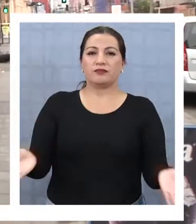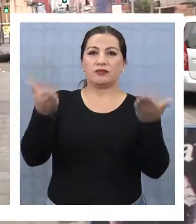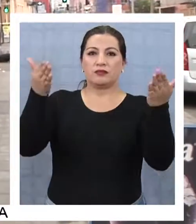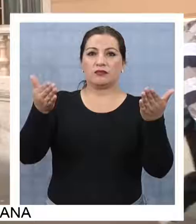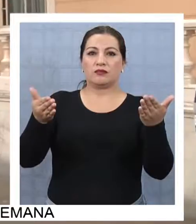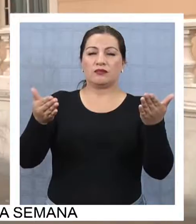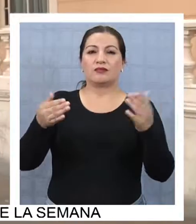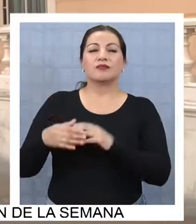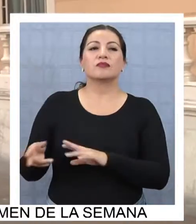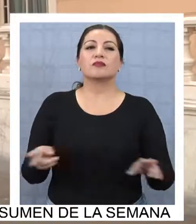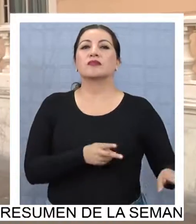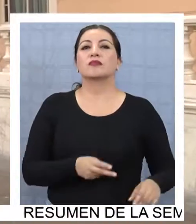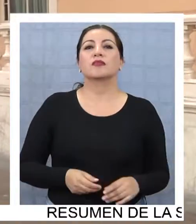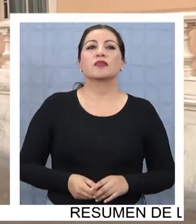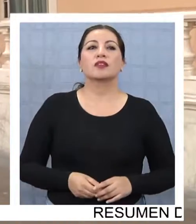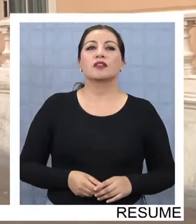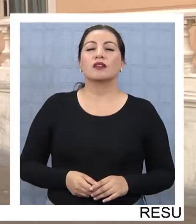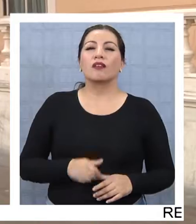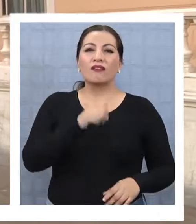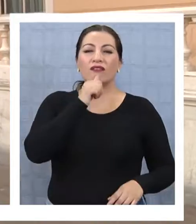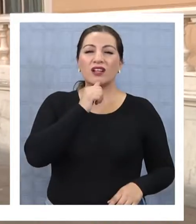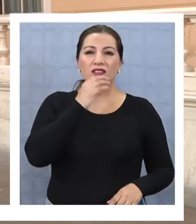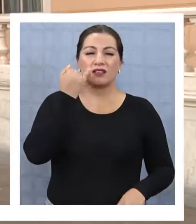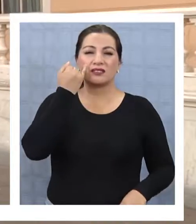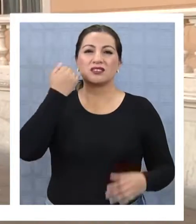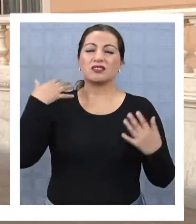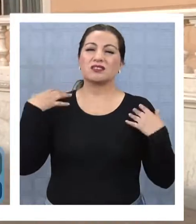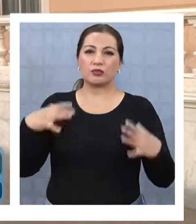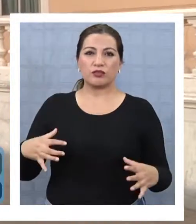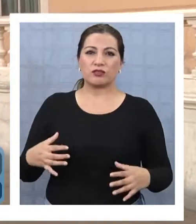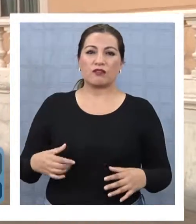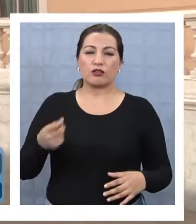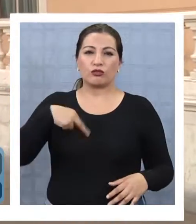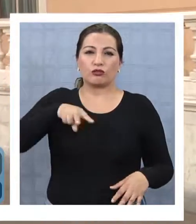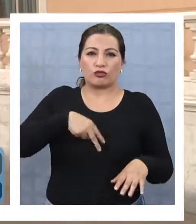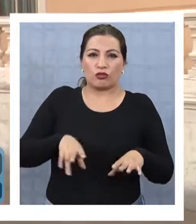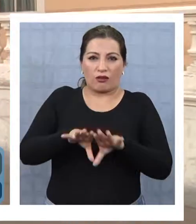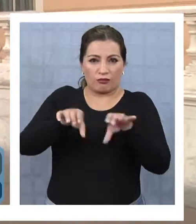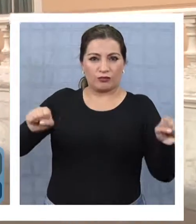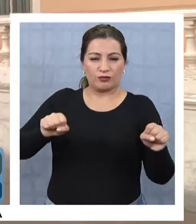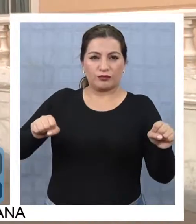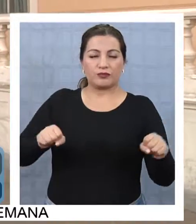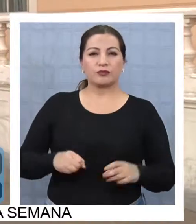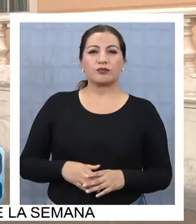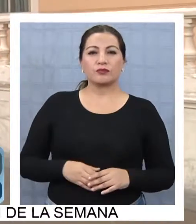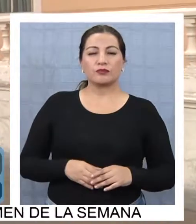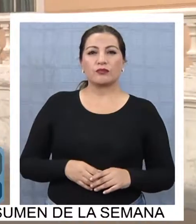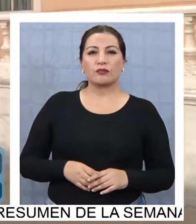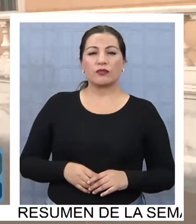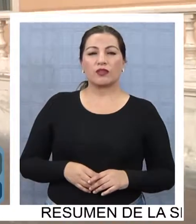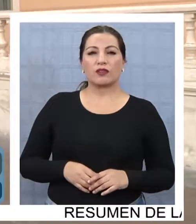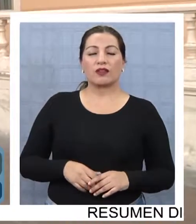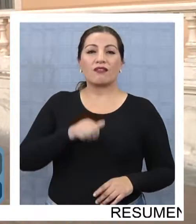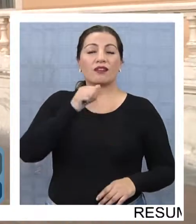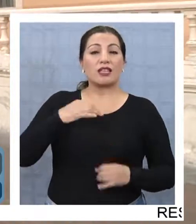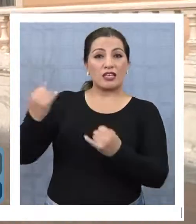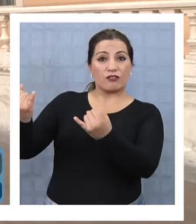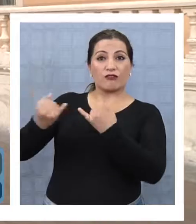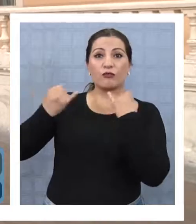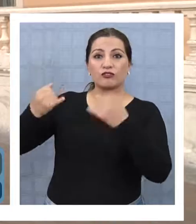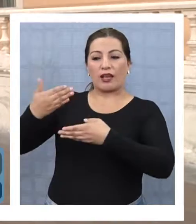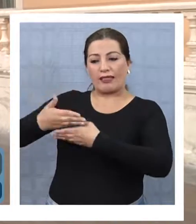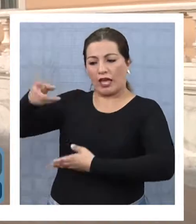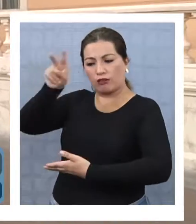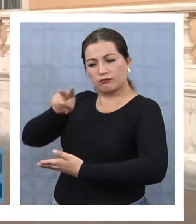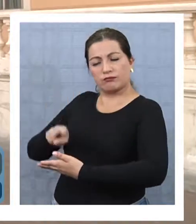completo. No somos muy responsables en nuestros compromisos. Es decir, porque uno se informa de lo que dice la